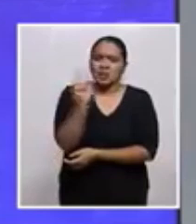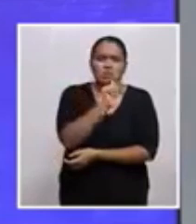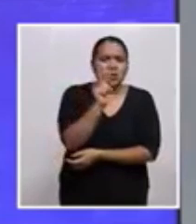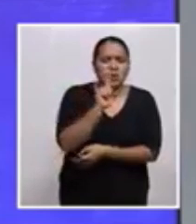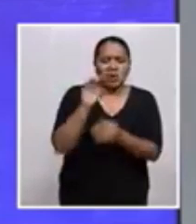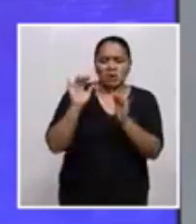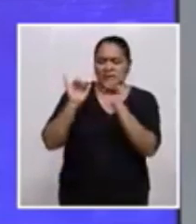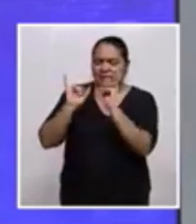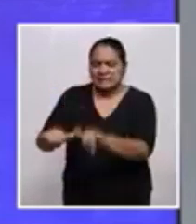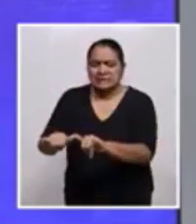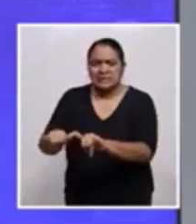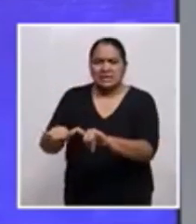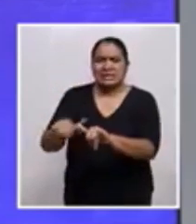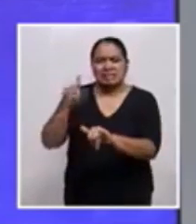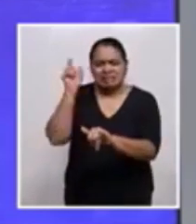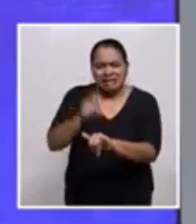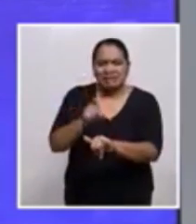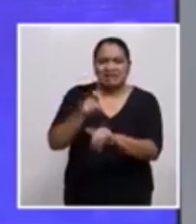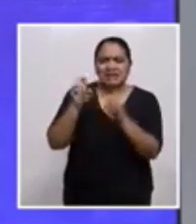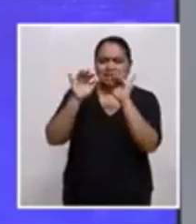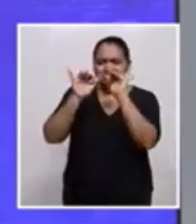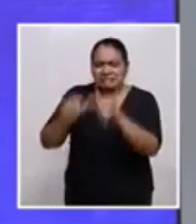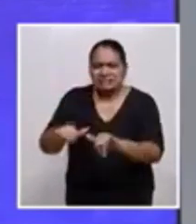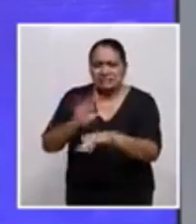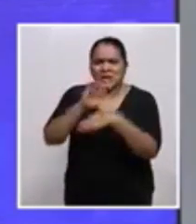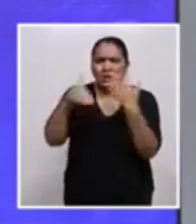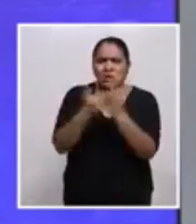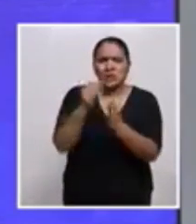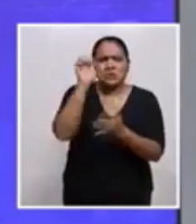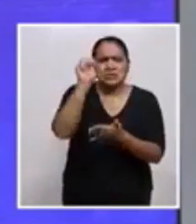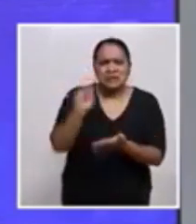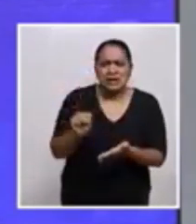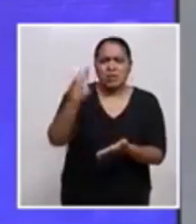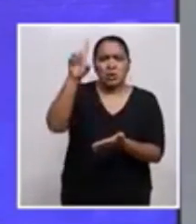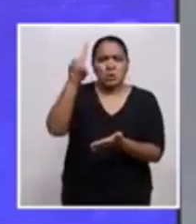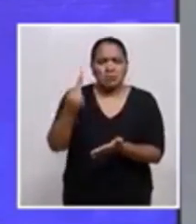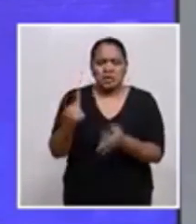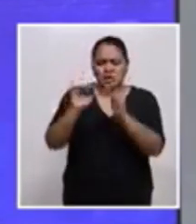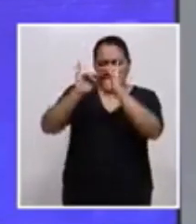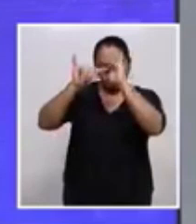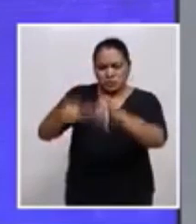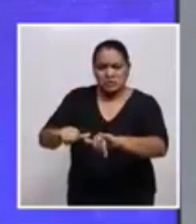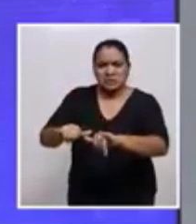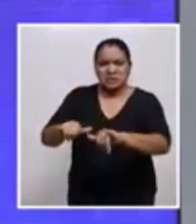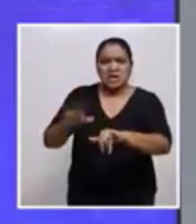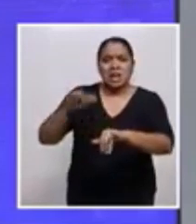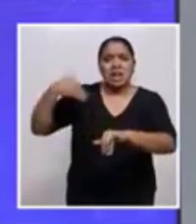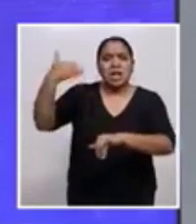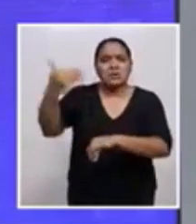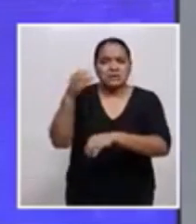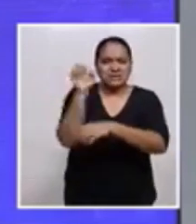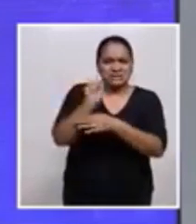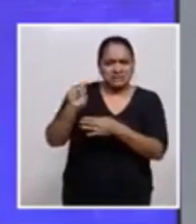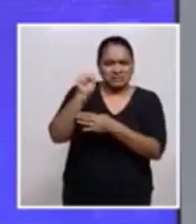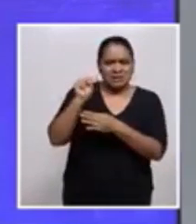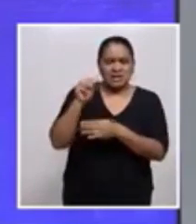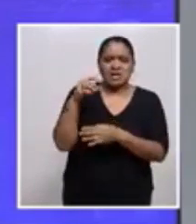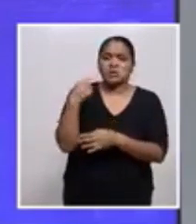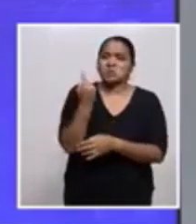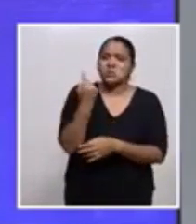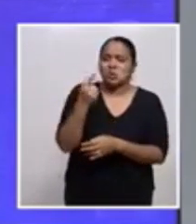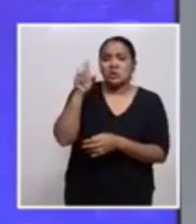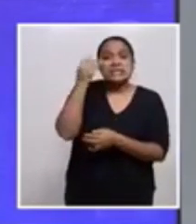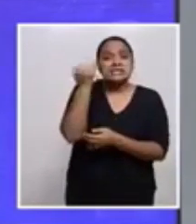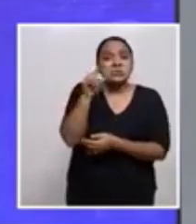si no es necesario este fin de semana todos en sus casas. Y la próxima semana solamente si realmente tiene una verdadera